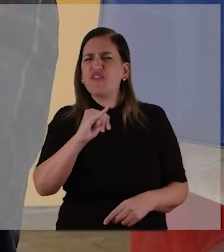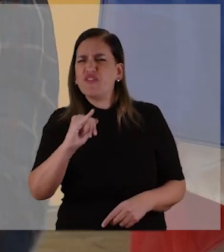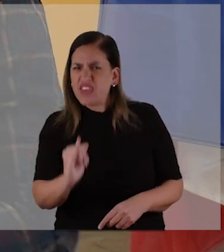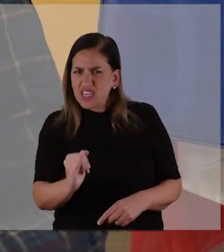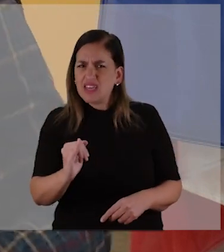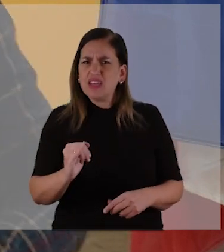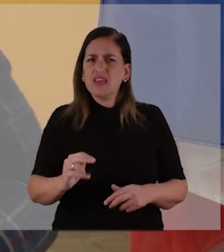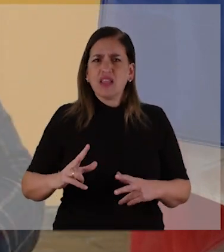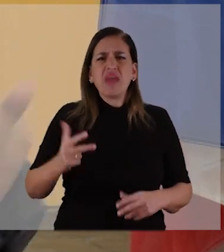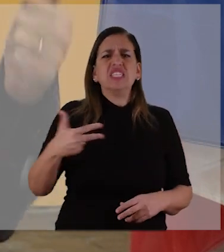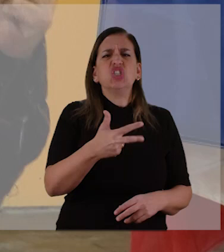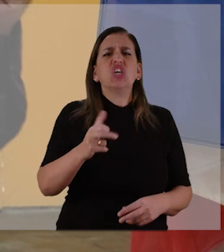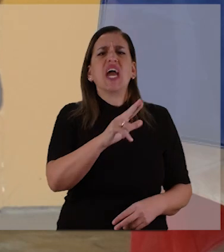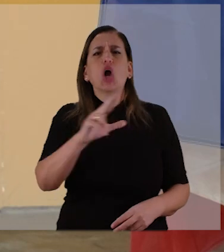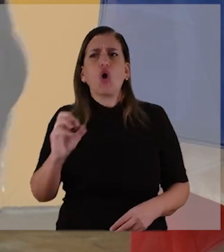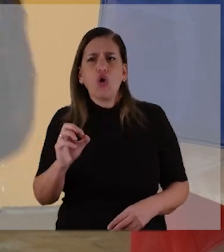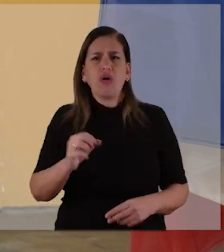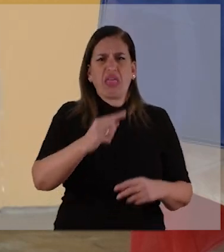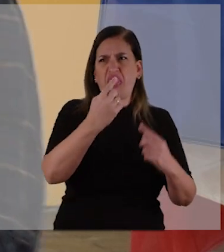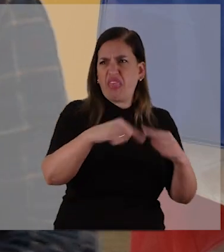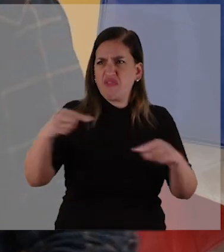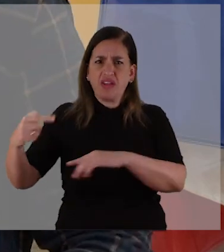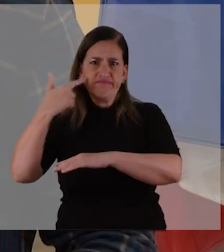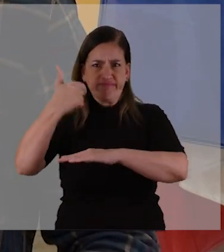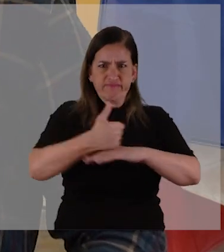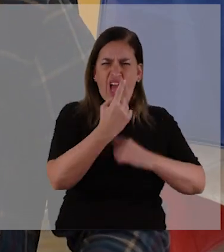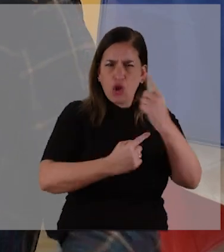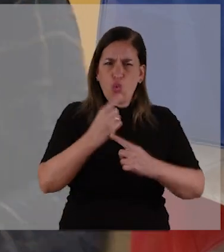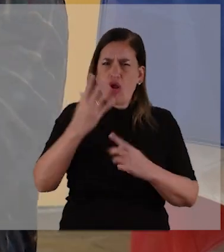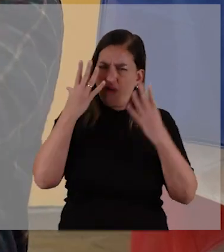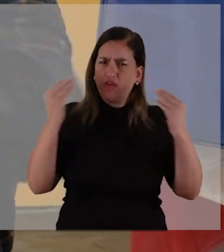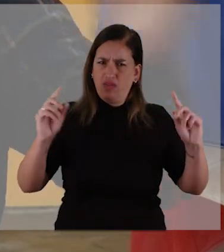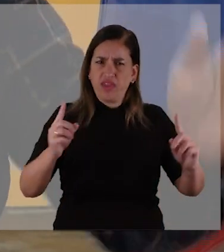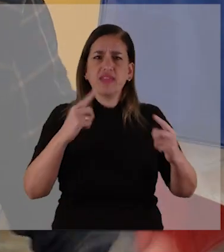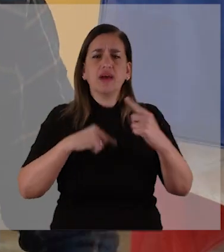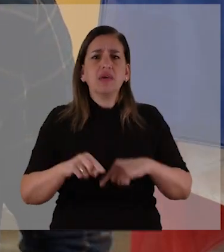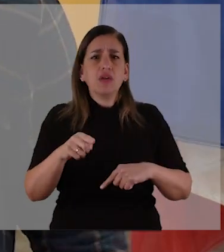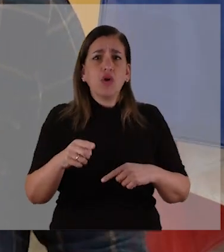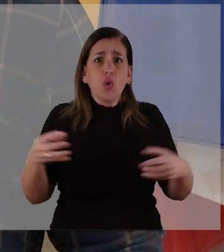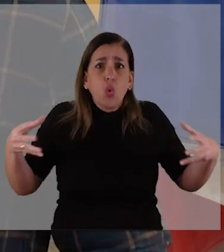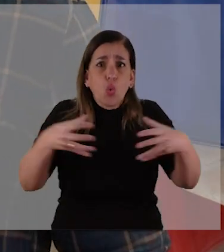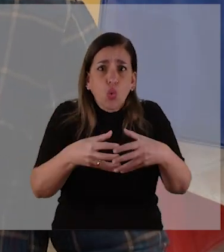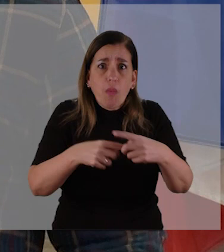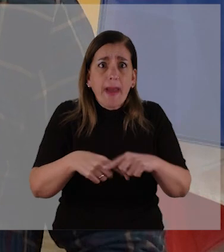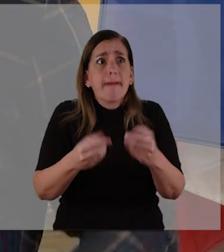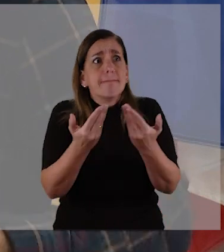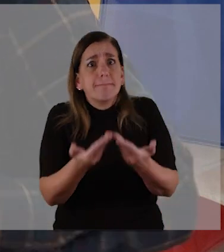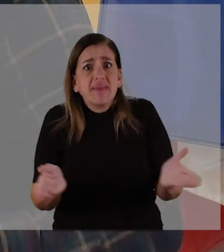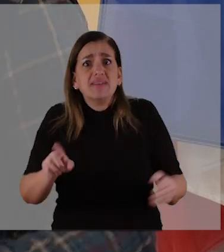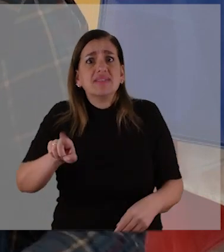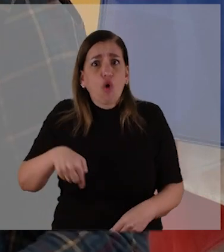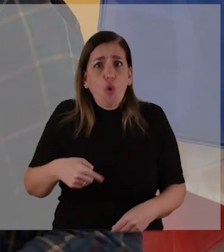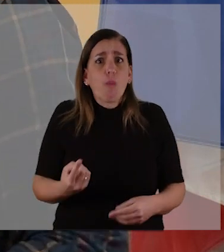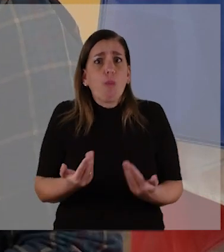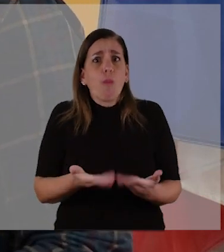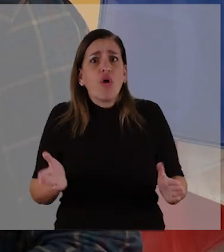estaba Nervi, estaba Cherro, y me estoy olvidando de alguno. De ahí